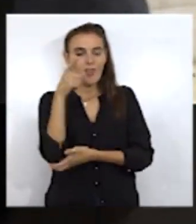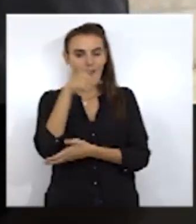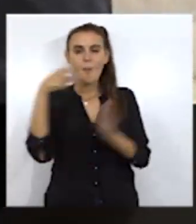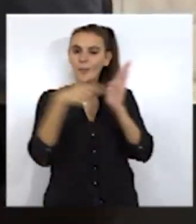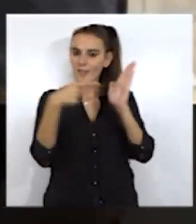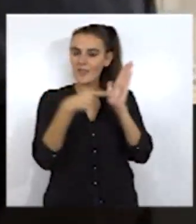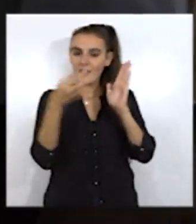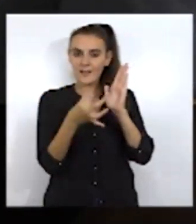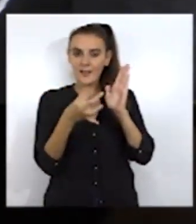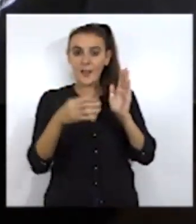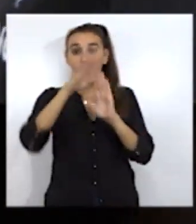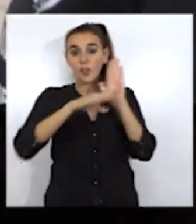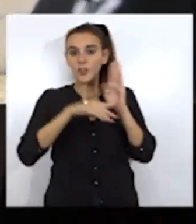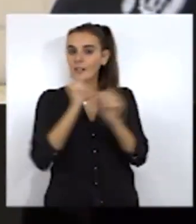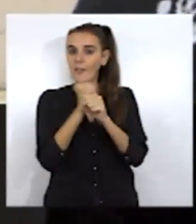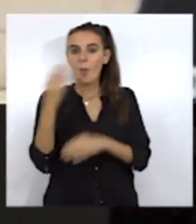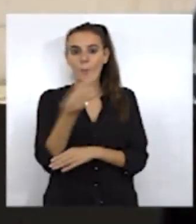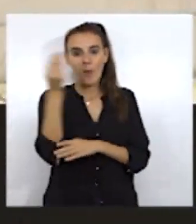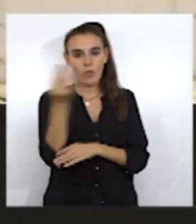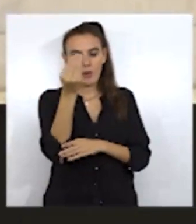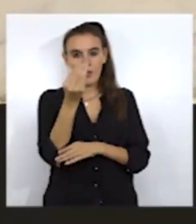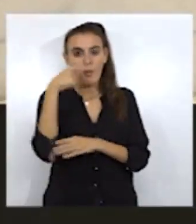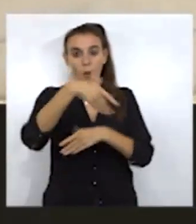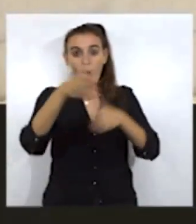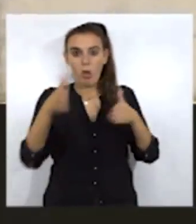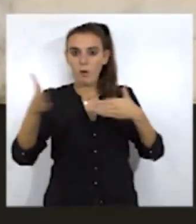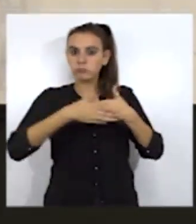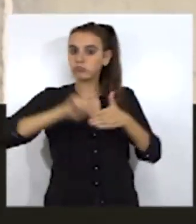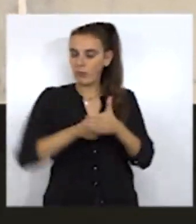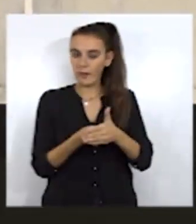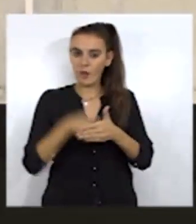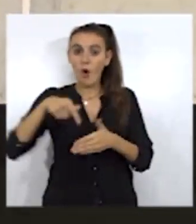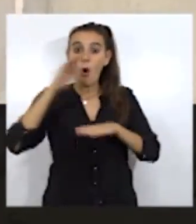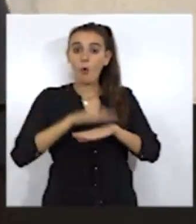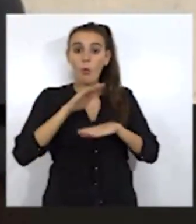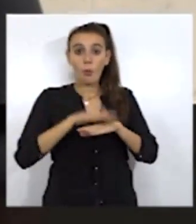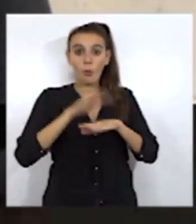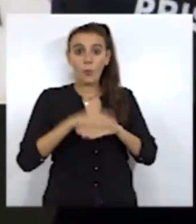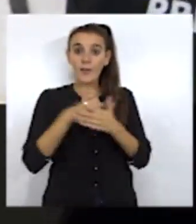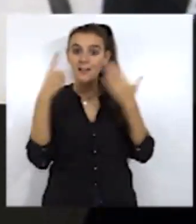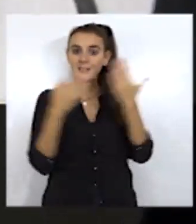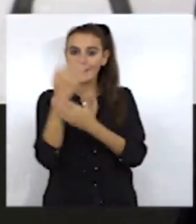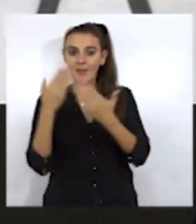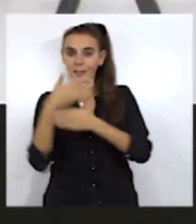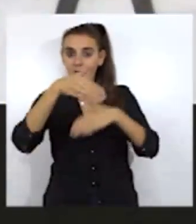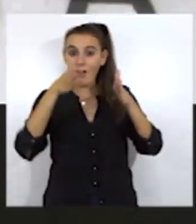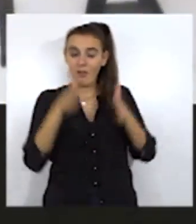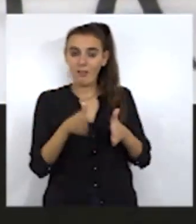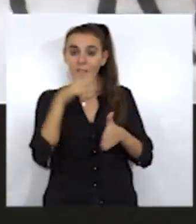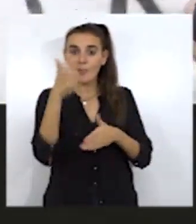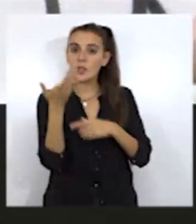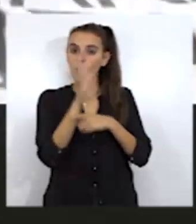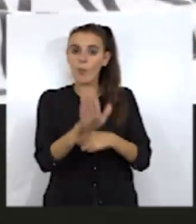mejores condiciones laborales a través de un encierro en este mismo centro. Hoy se cumplen ya 16 días de este encierro y el portavoz de la